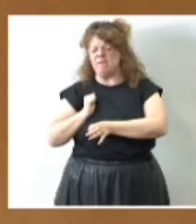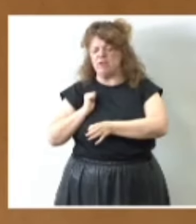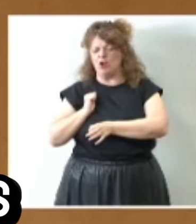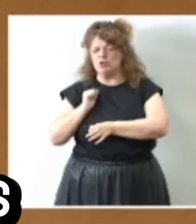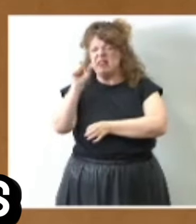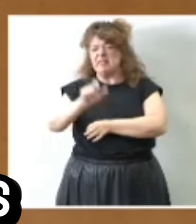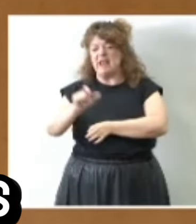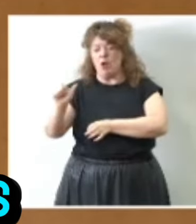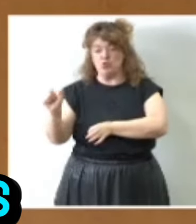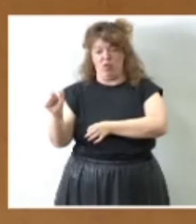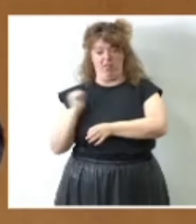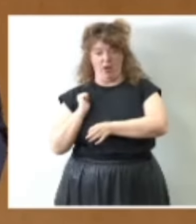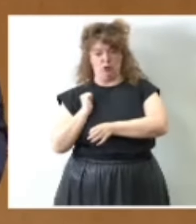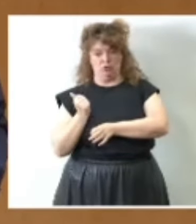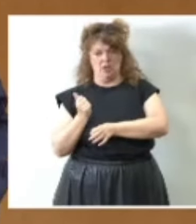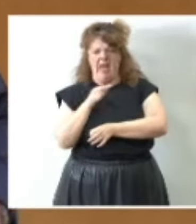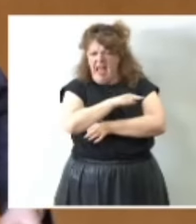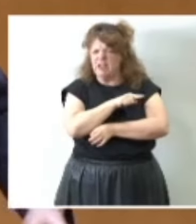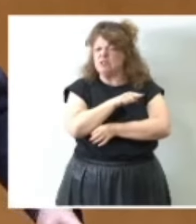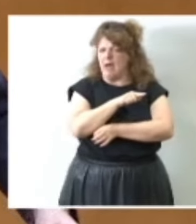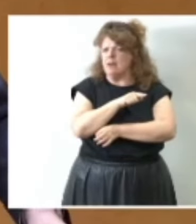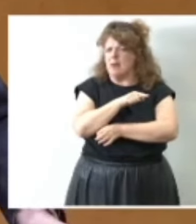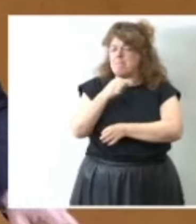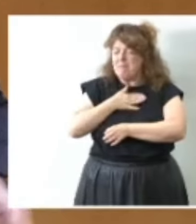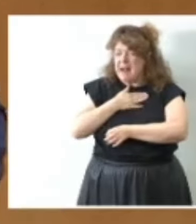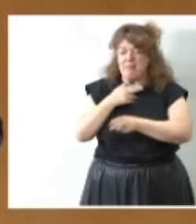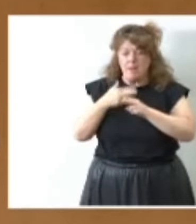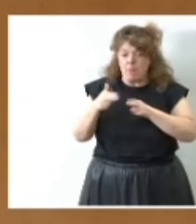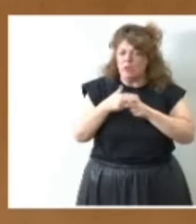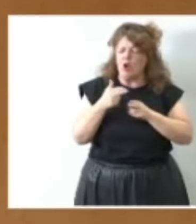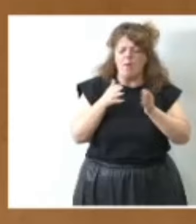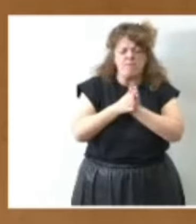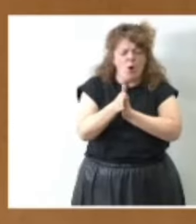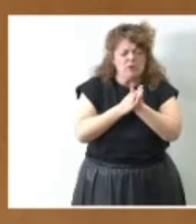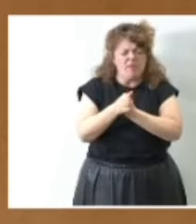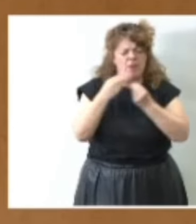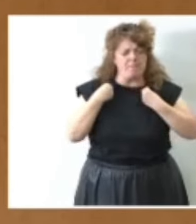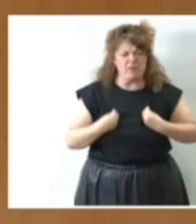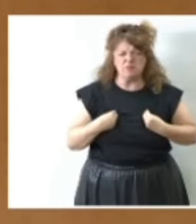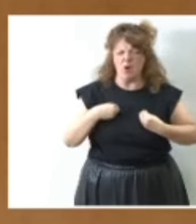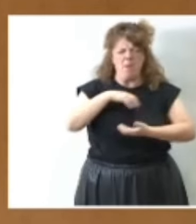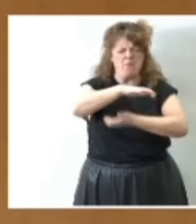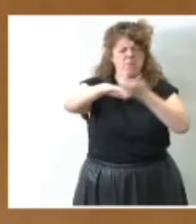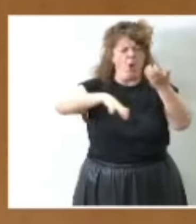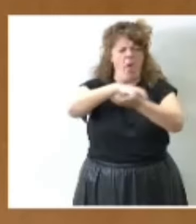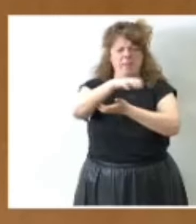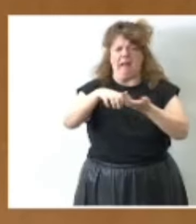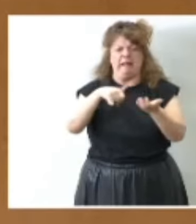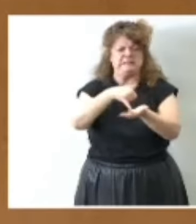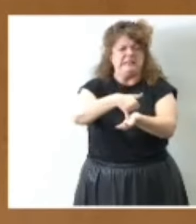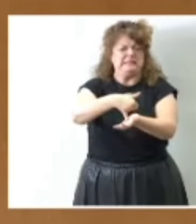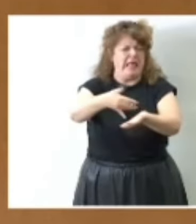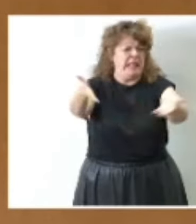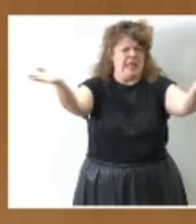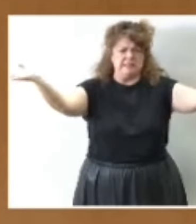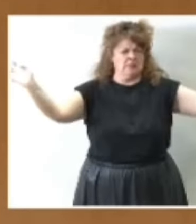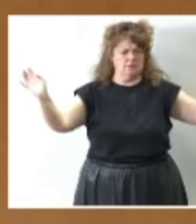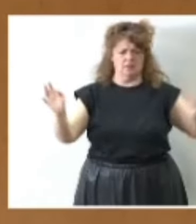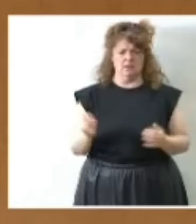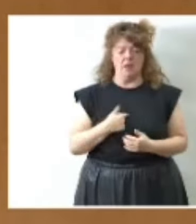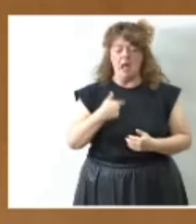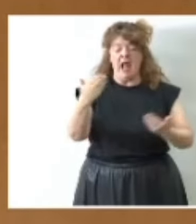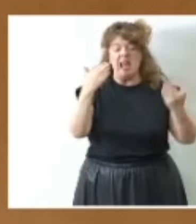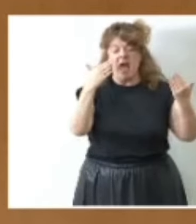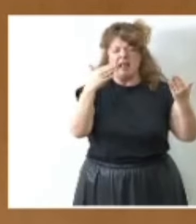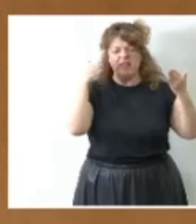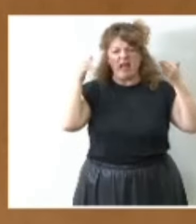esta es la motivación que tenemos que tener todos los políticos y desde luego no entrar en polémicas estériles y le agradezco que se haya centrado